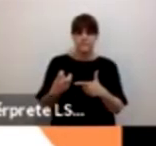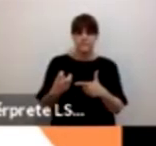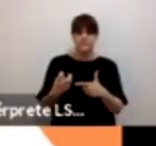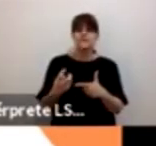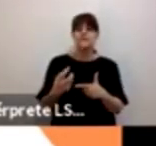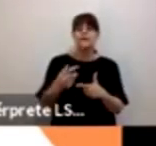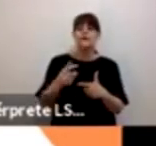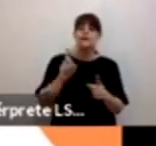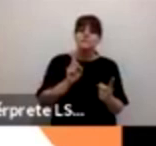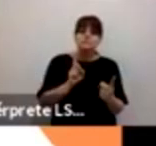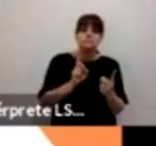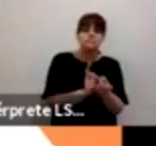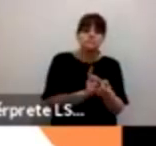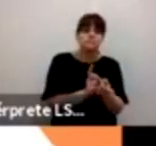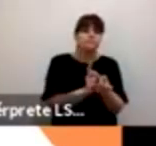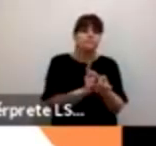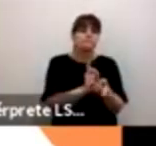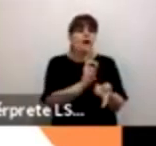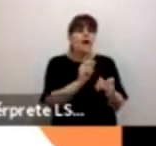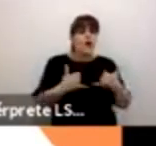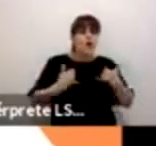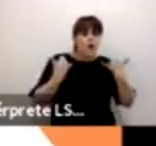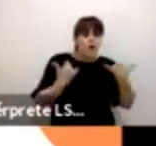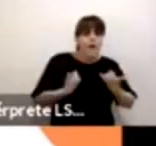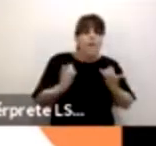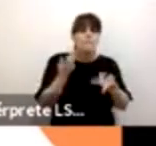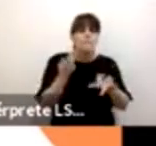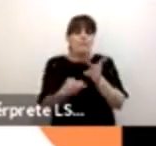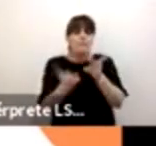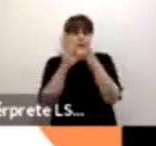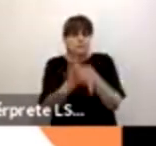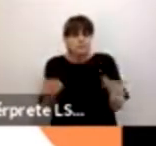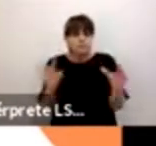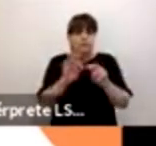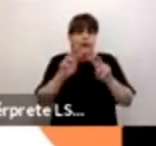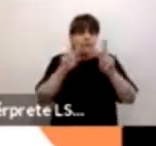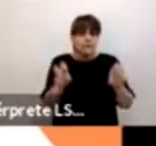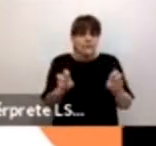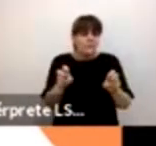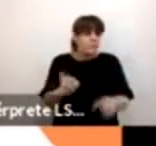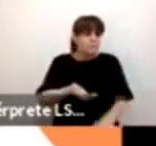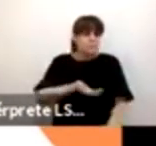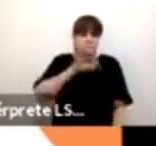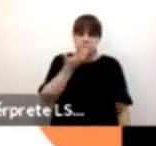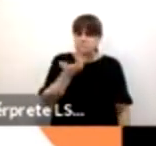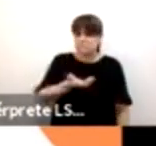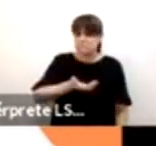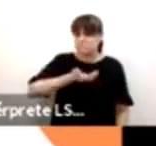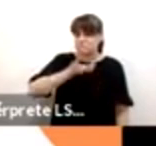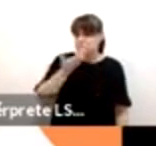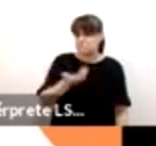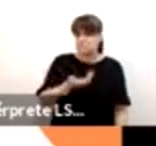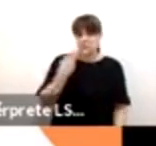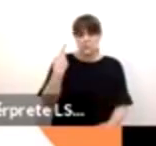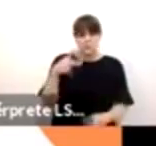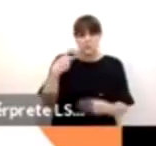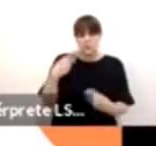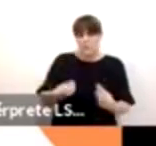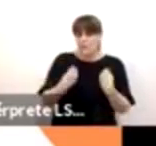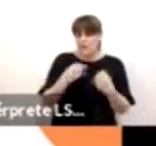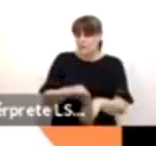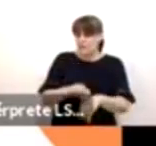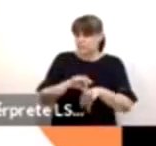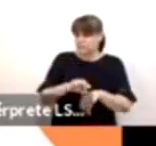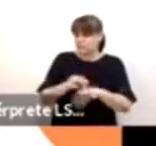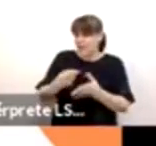jóvenes de temas muy cotidianos, muy al alcance de su vida real, desde una